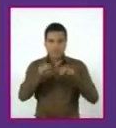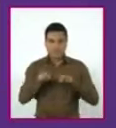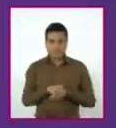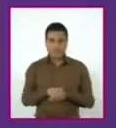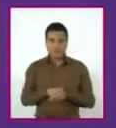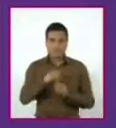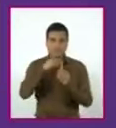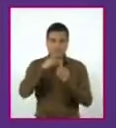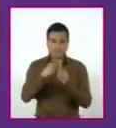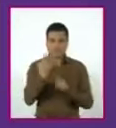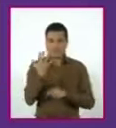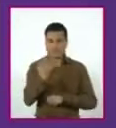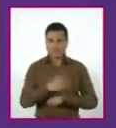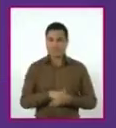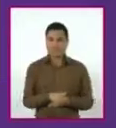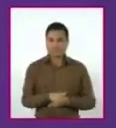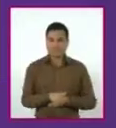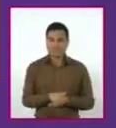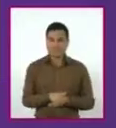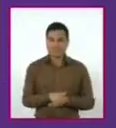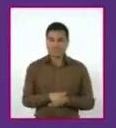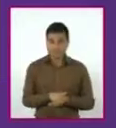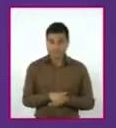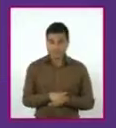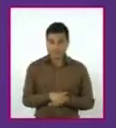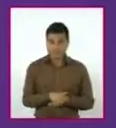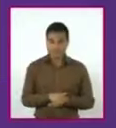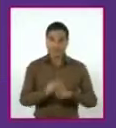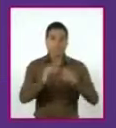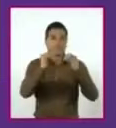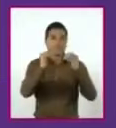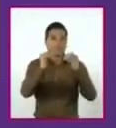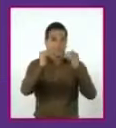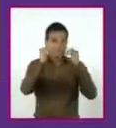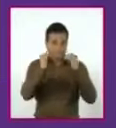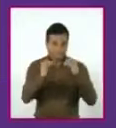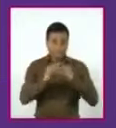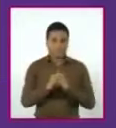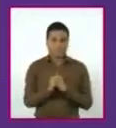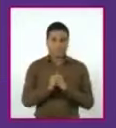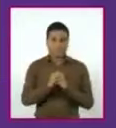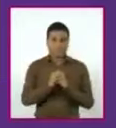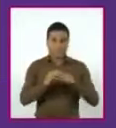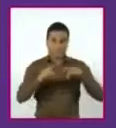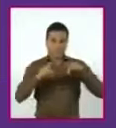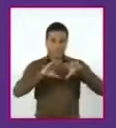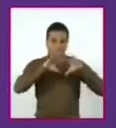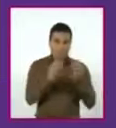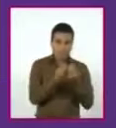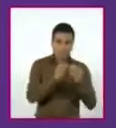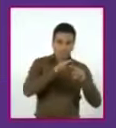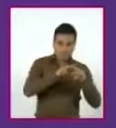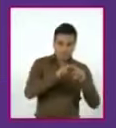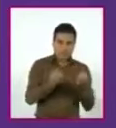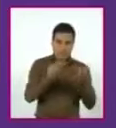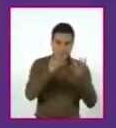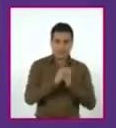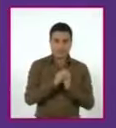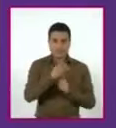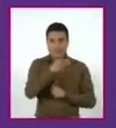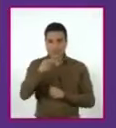50. De aquí nos queda Número total de butacas igual